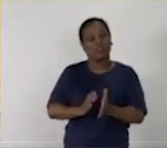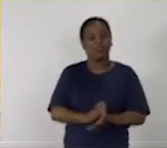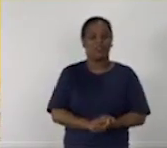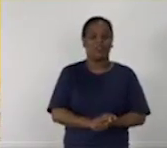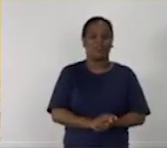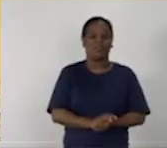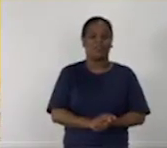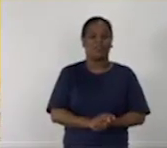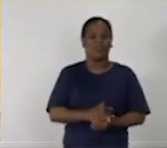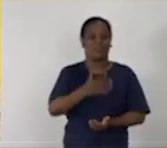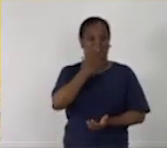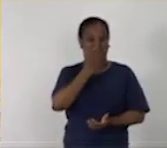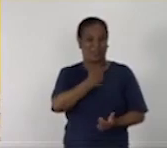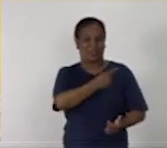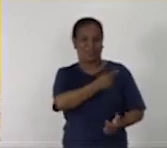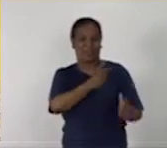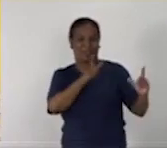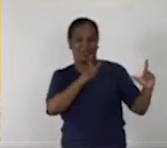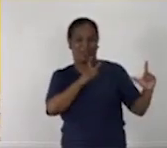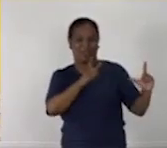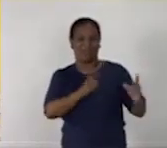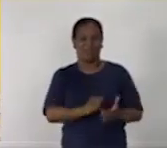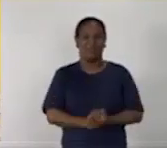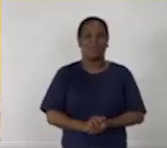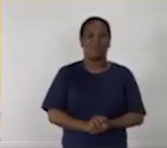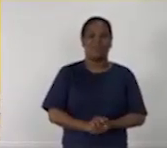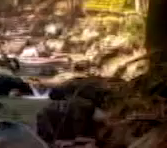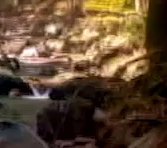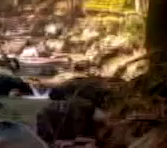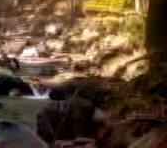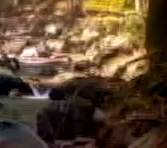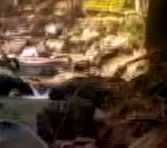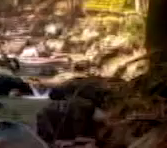que deberán ejercitar. ¡Disfrútenlas entonces!